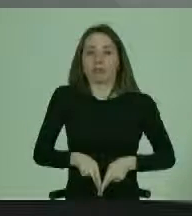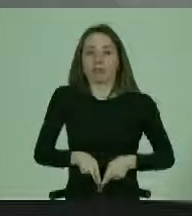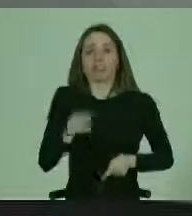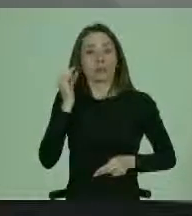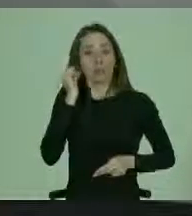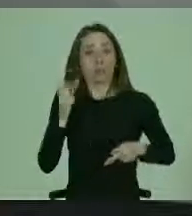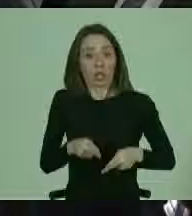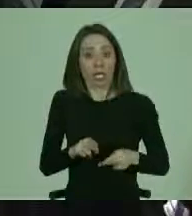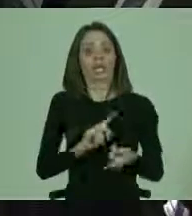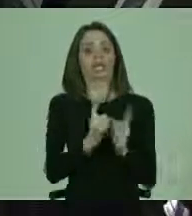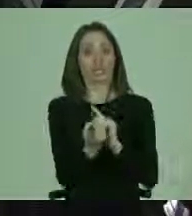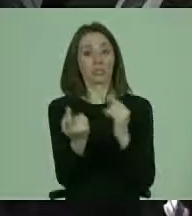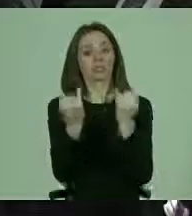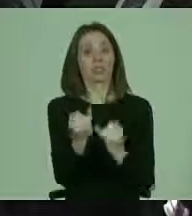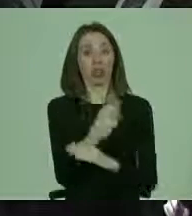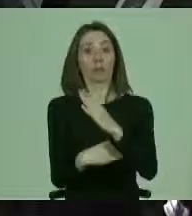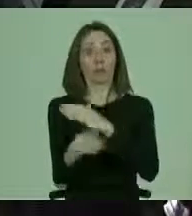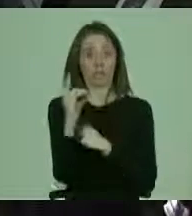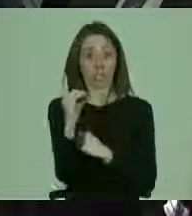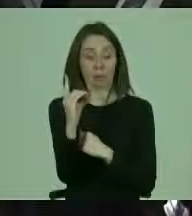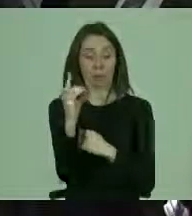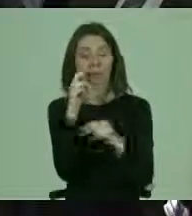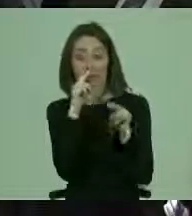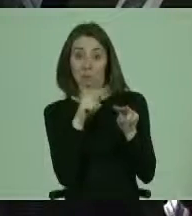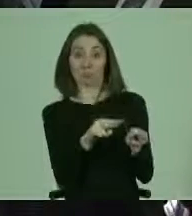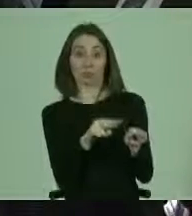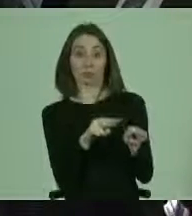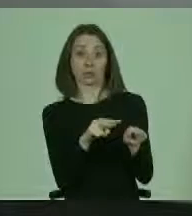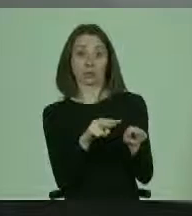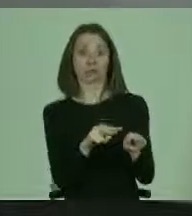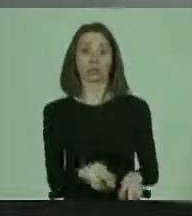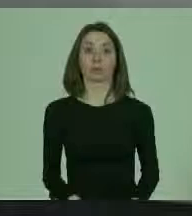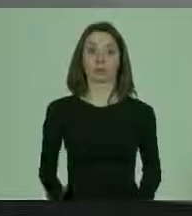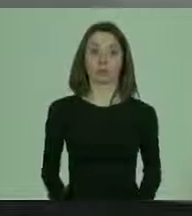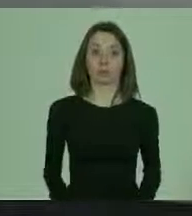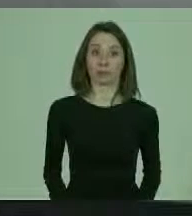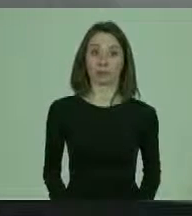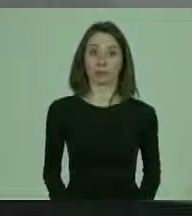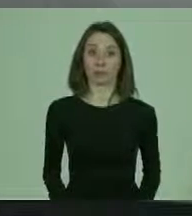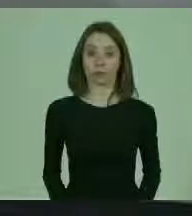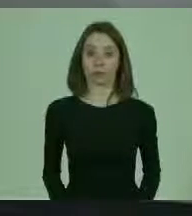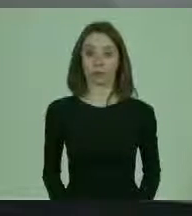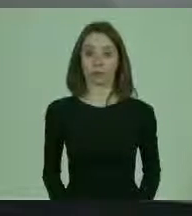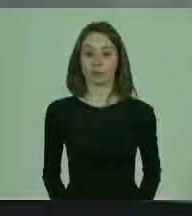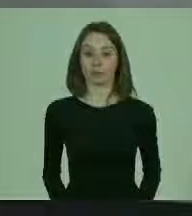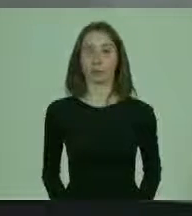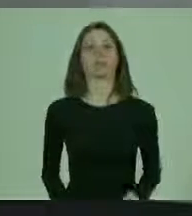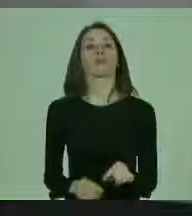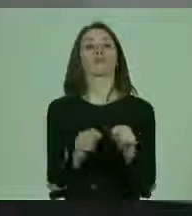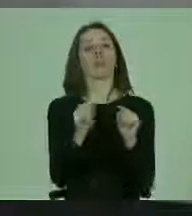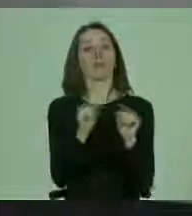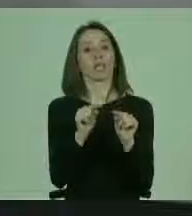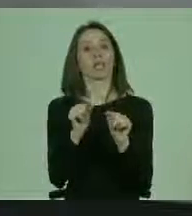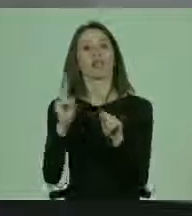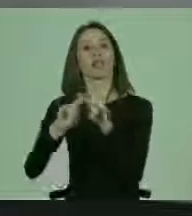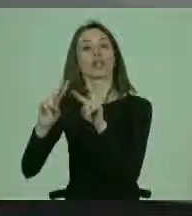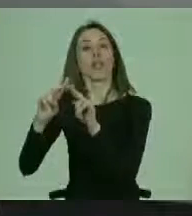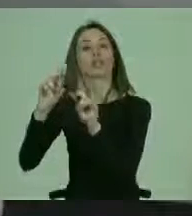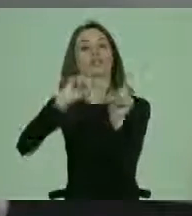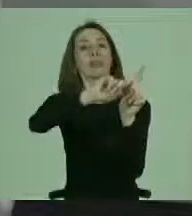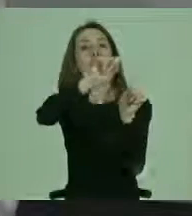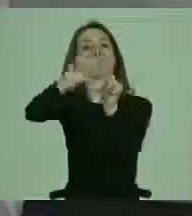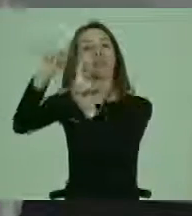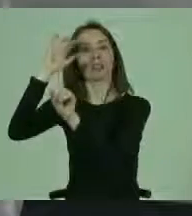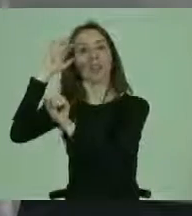una forma de discapacidad también, miraba este punto de vista, ¿no? Entonces, también las prácticas culturales que pueden